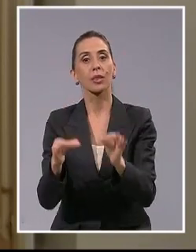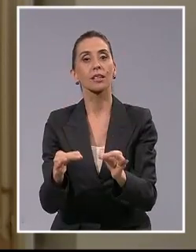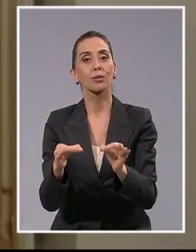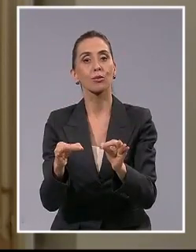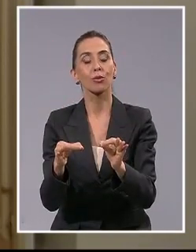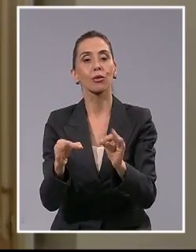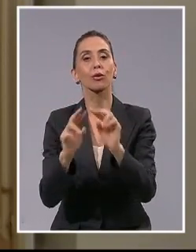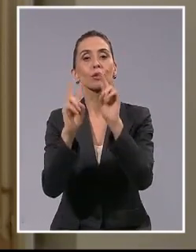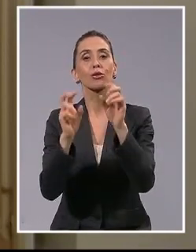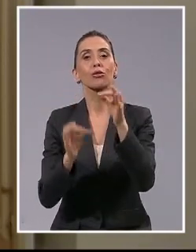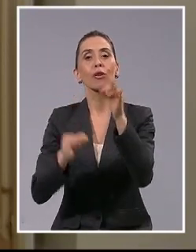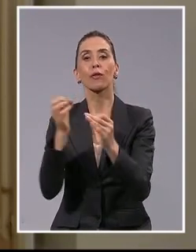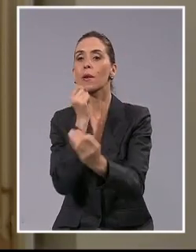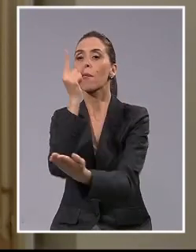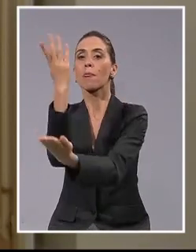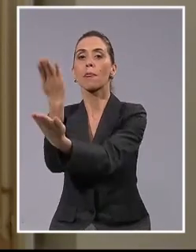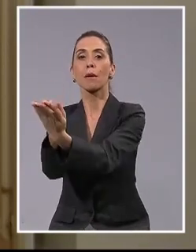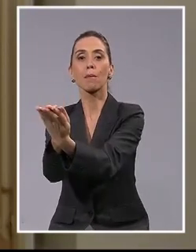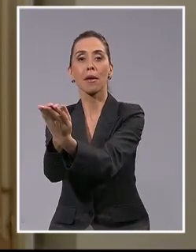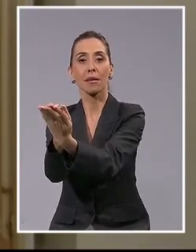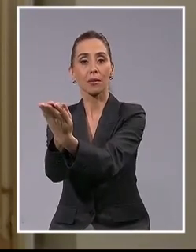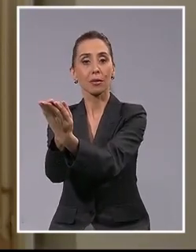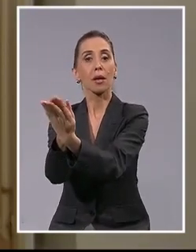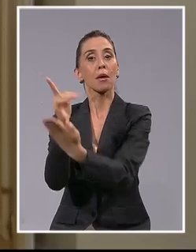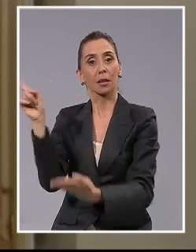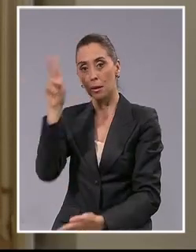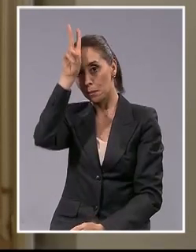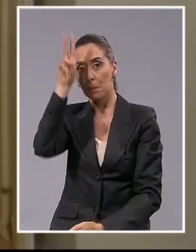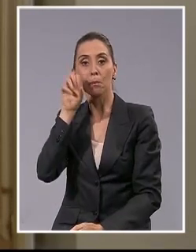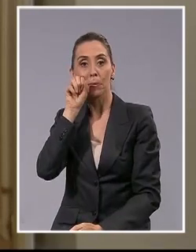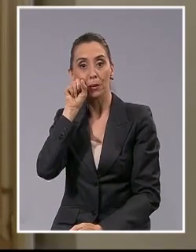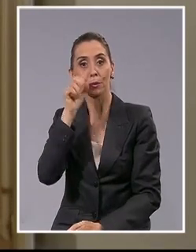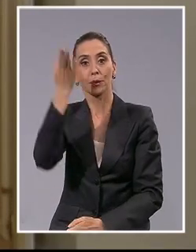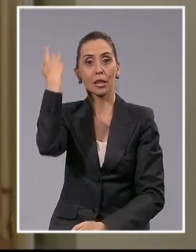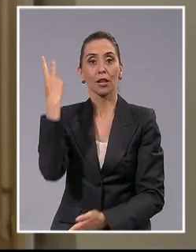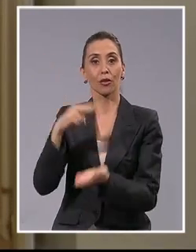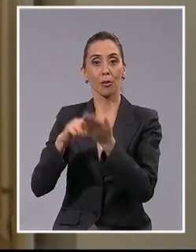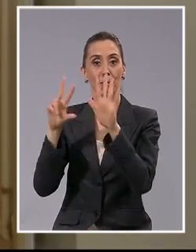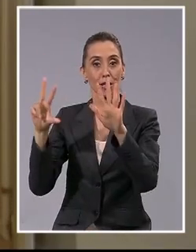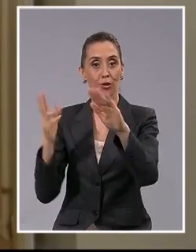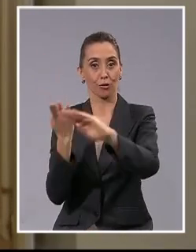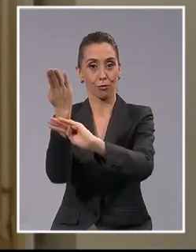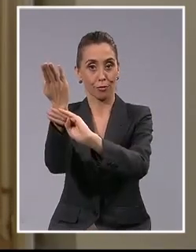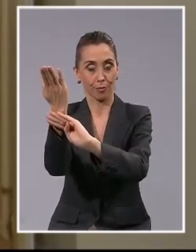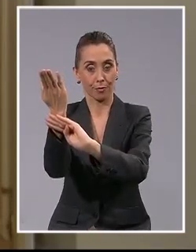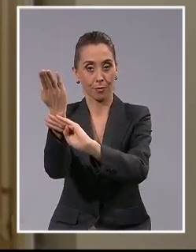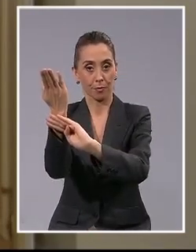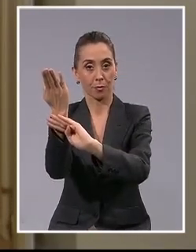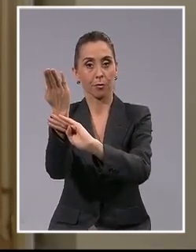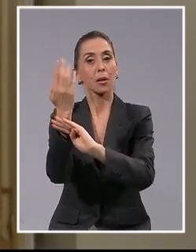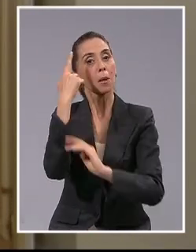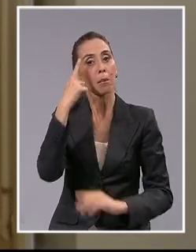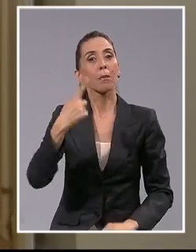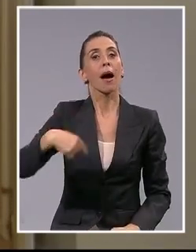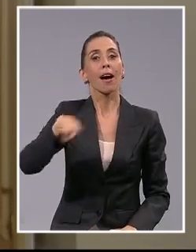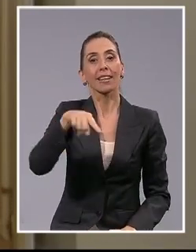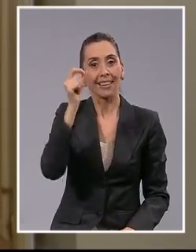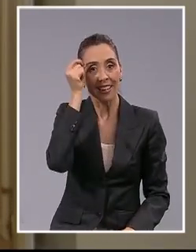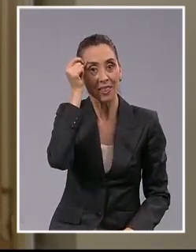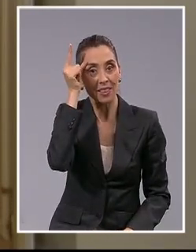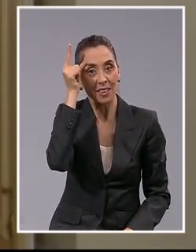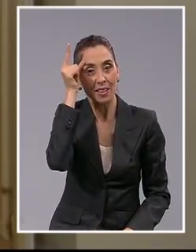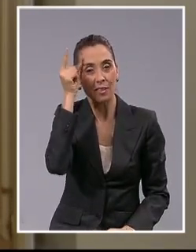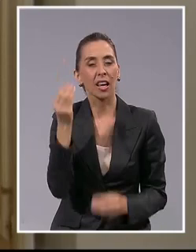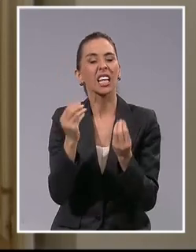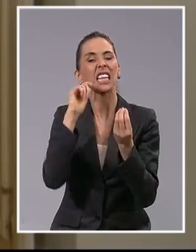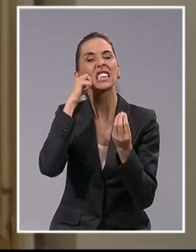respecto del diferendo marítimo que le fuera planteado por Perú el año 2008. Para efectos de entender el